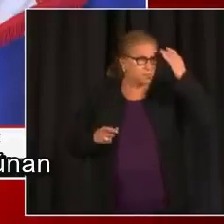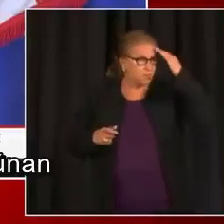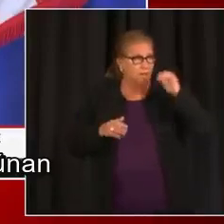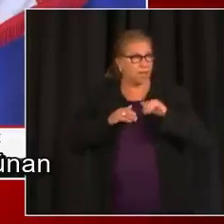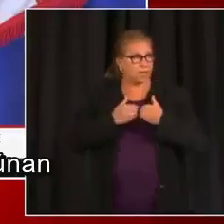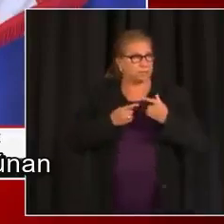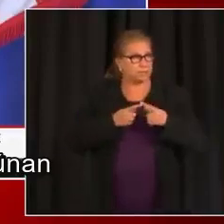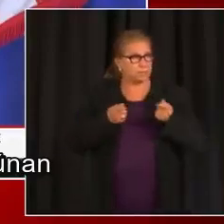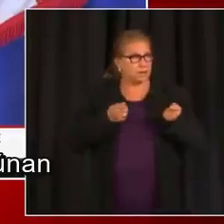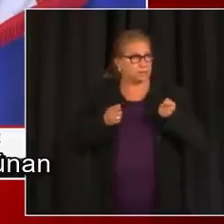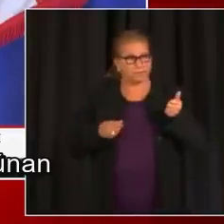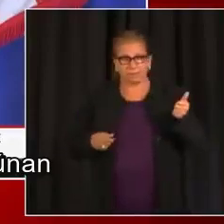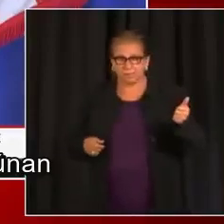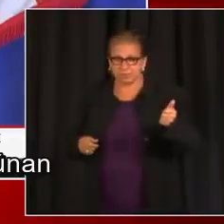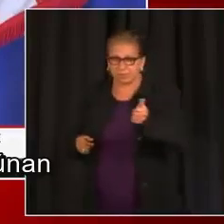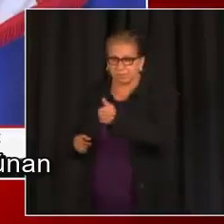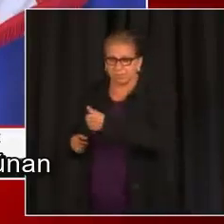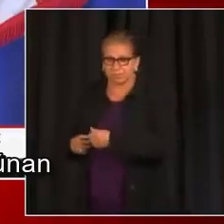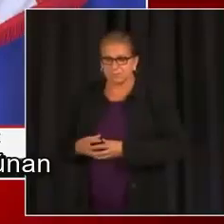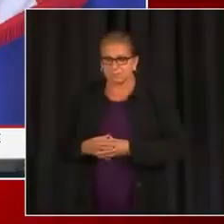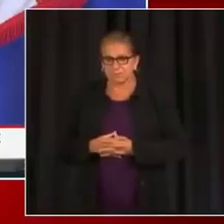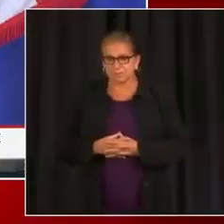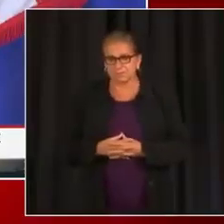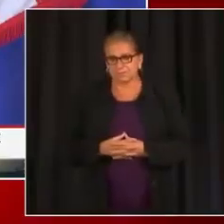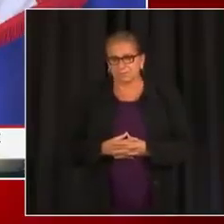pueden reunir en una habitación. Además,